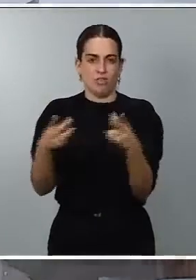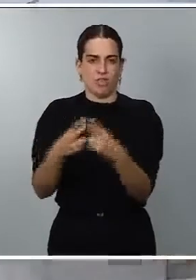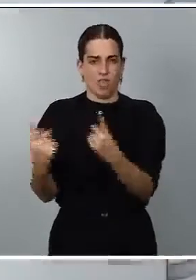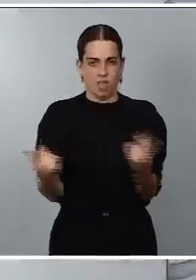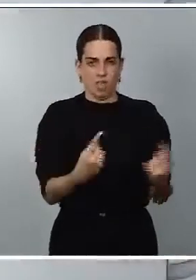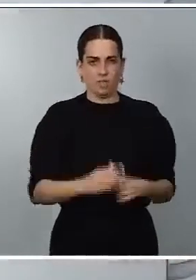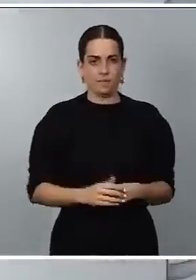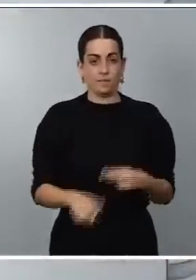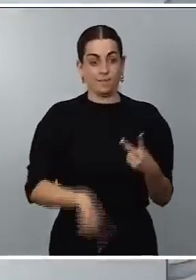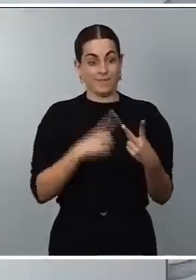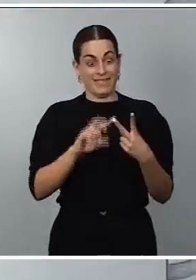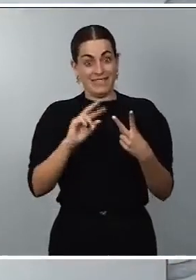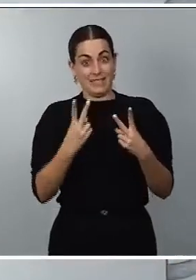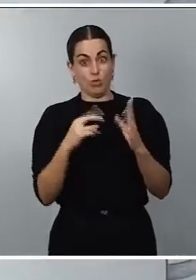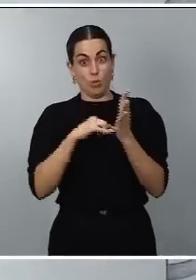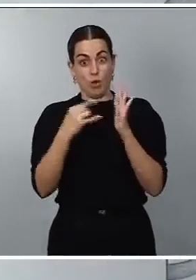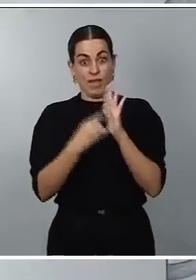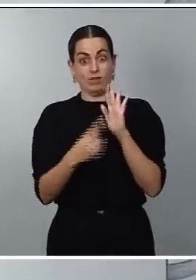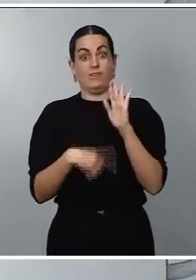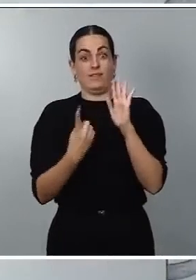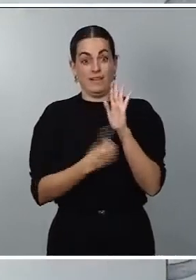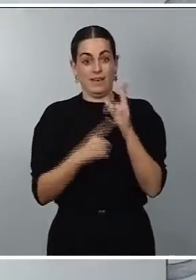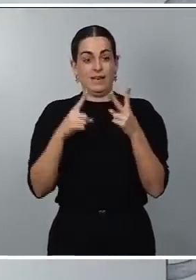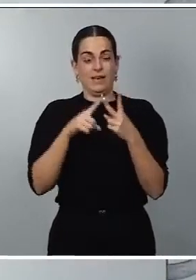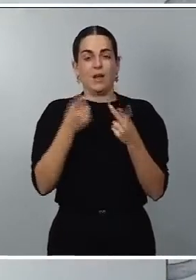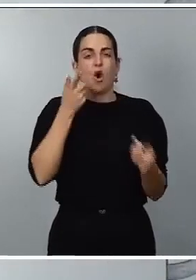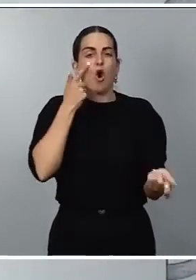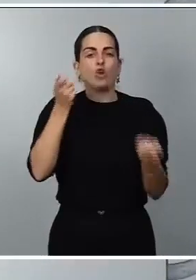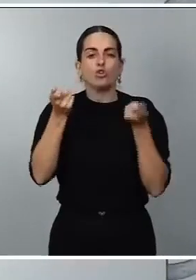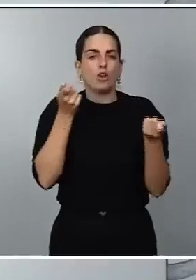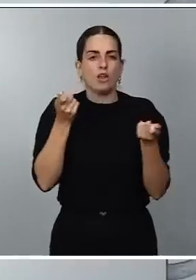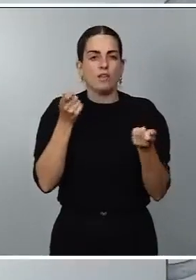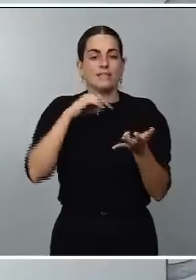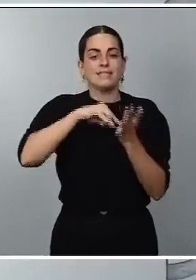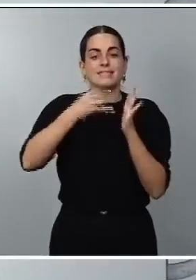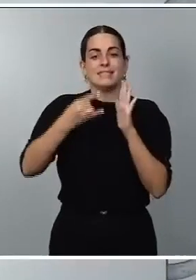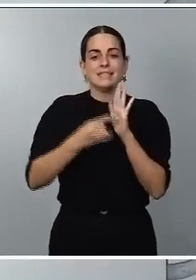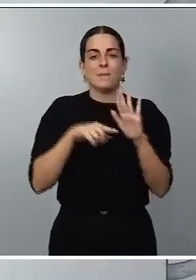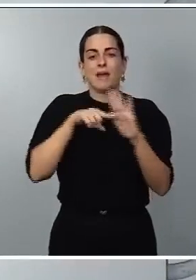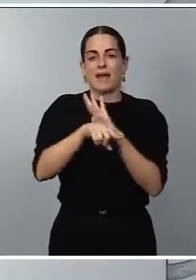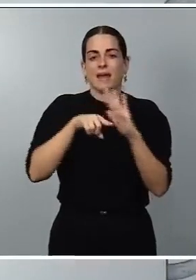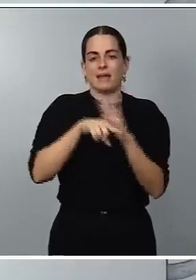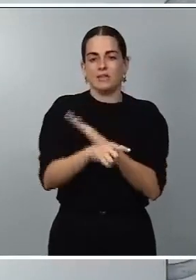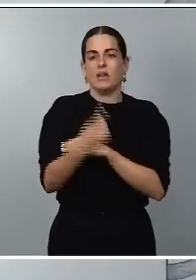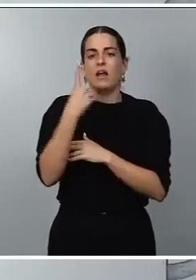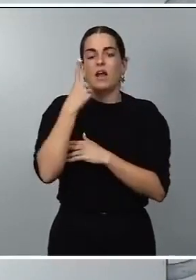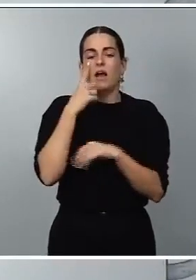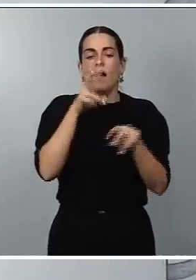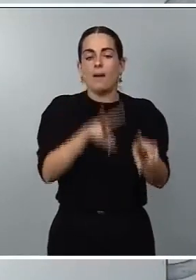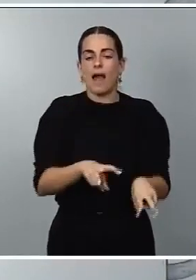de ley es el proyecto de ley de regulación del sistema de gestión de la política agrícola común y materias